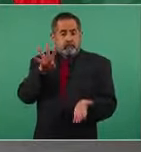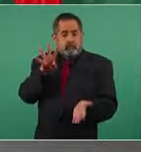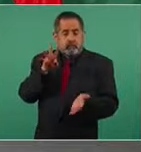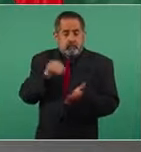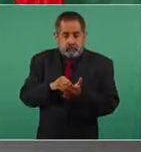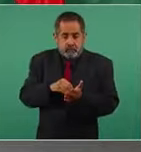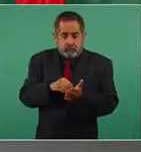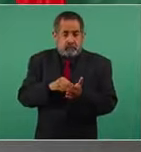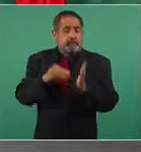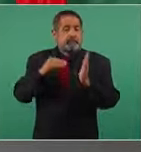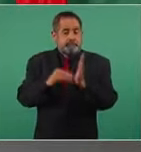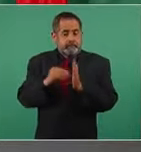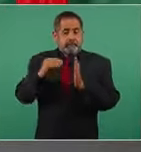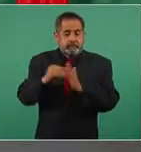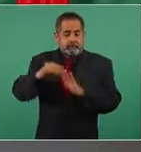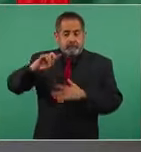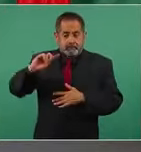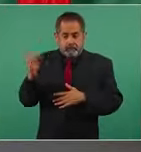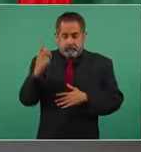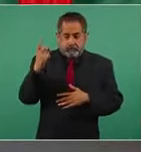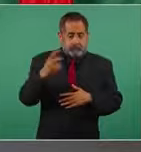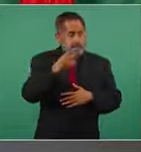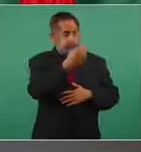millones de dólares.